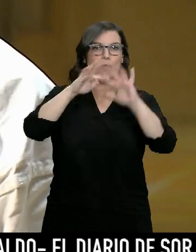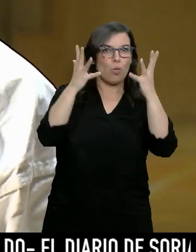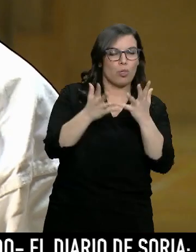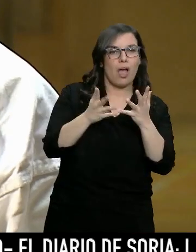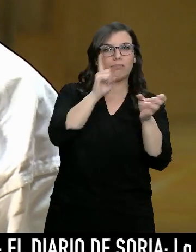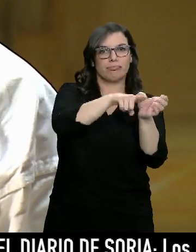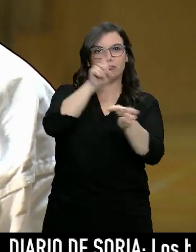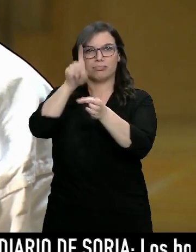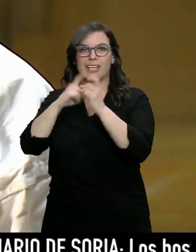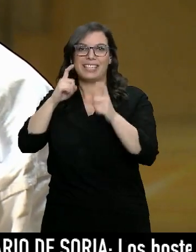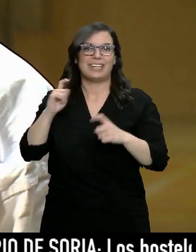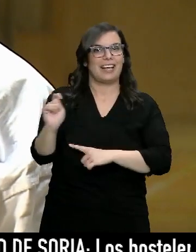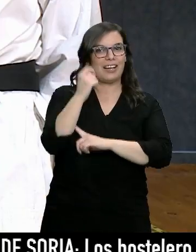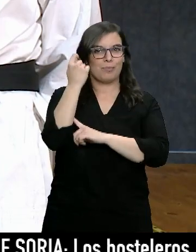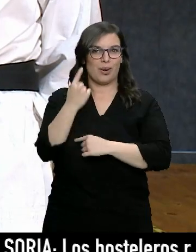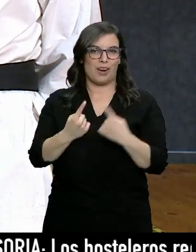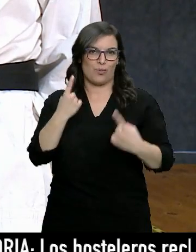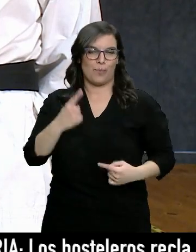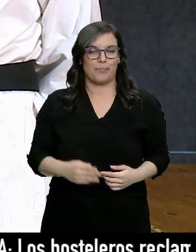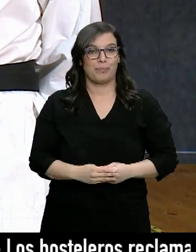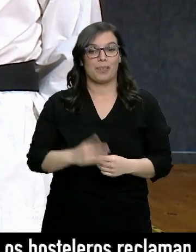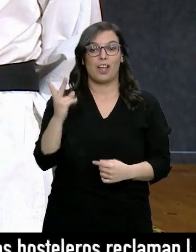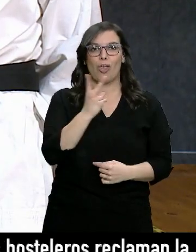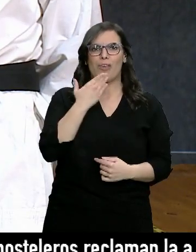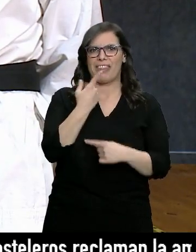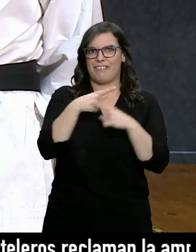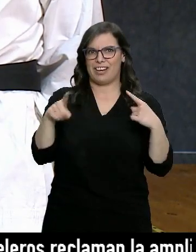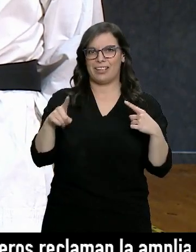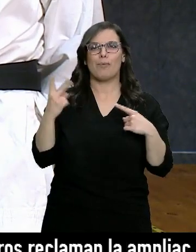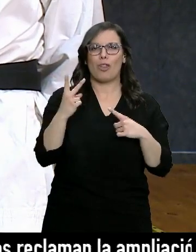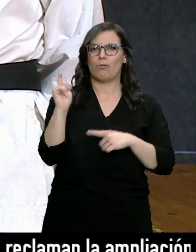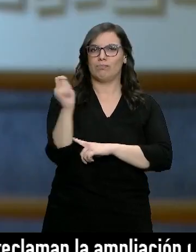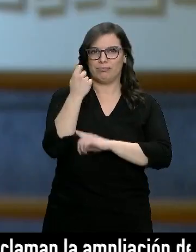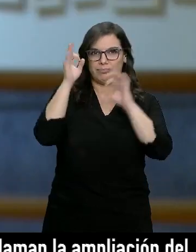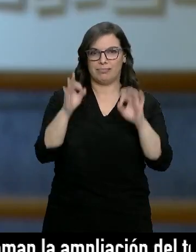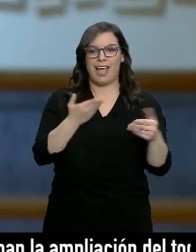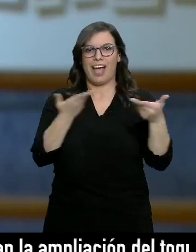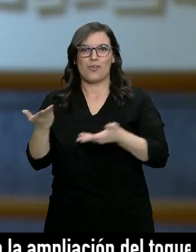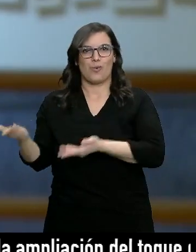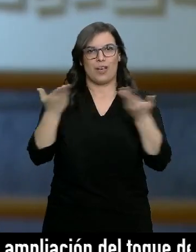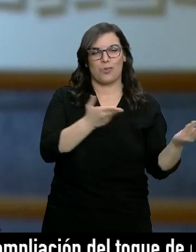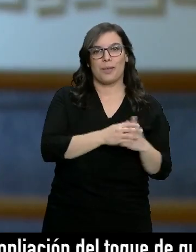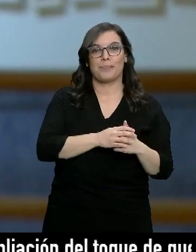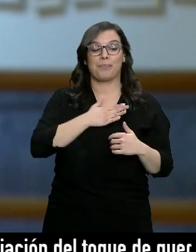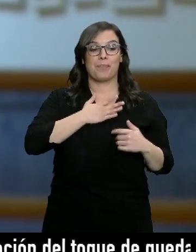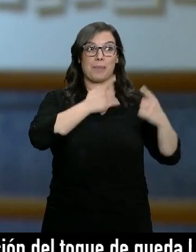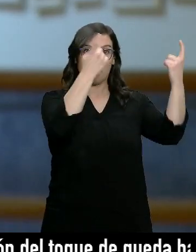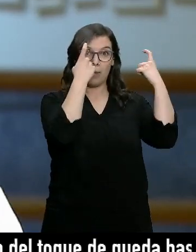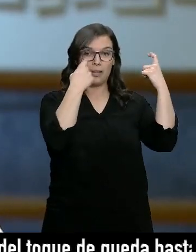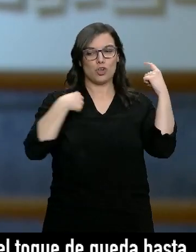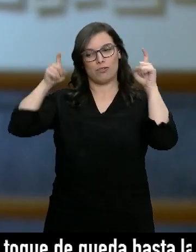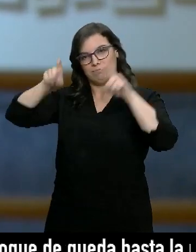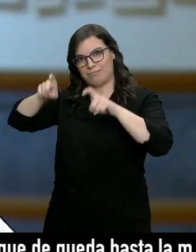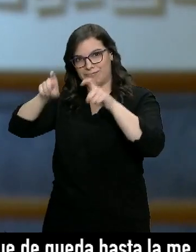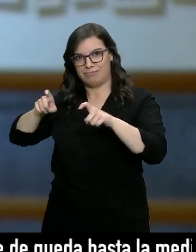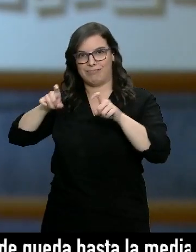poder quedar campeona en alguno de ellos. Son dos generaciones de campeonas. Se ayudan. Lo que a mí mi maestro Carlos me ha enseñado, yo se lo